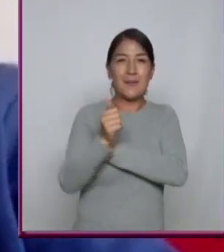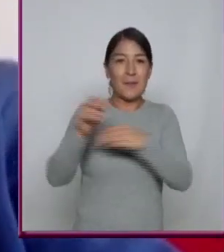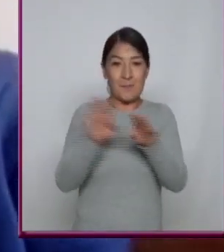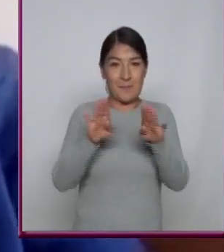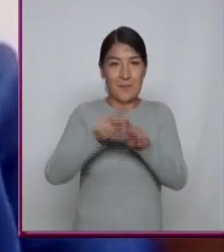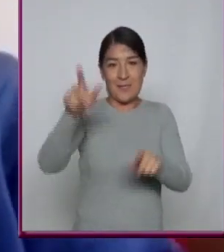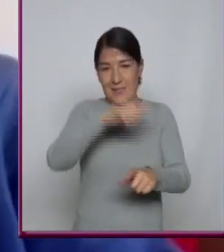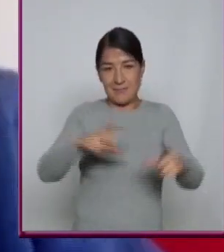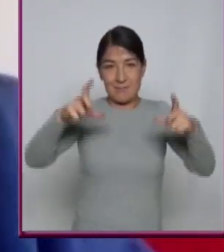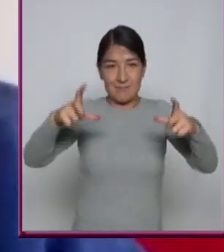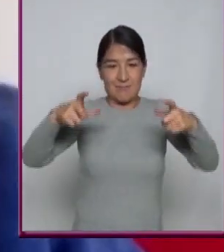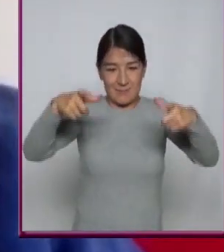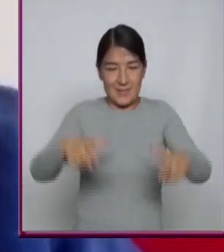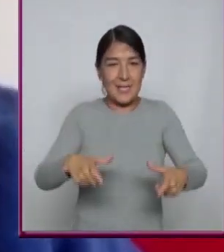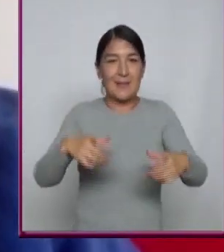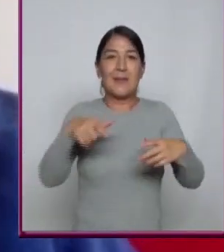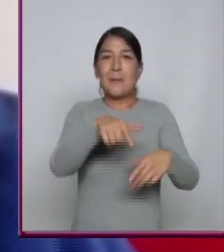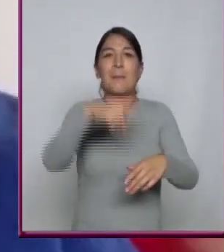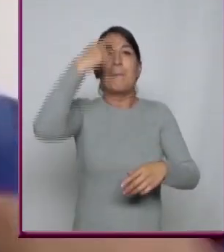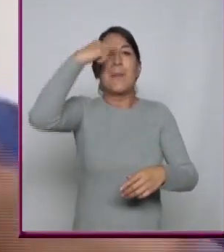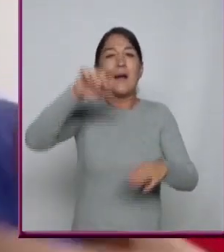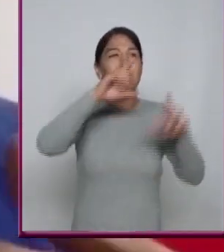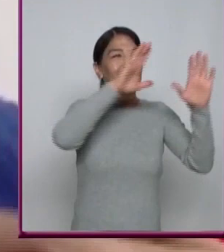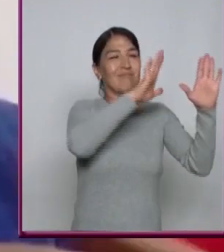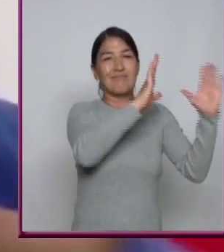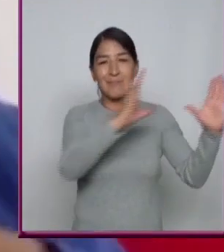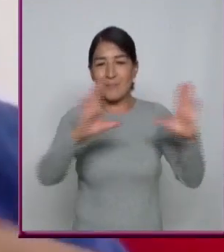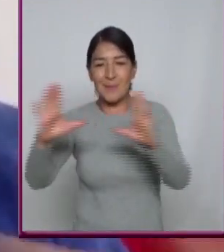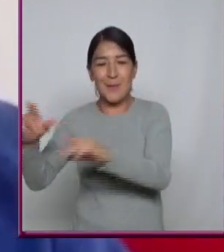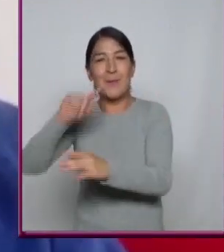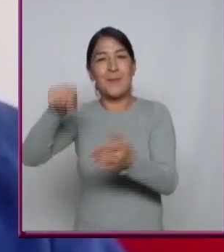físico Se vuelve una pieza de colección Claro